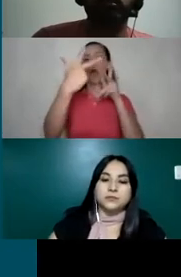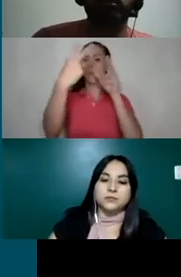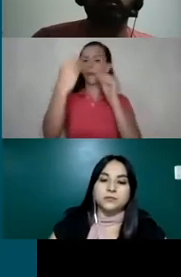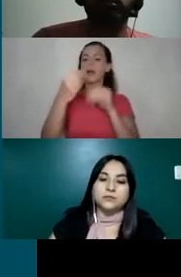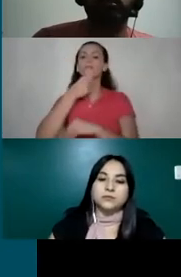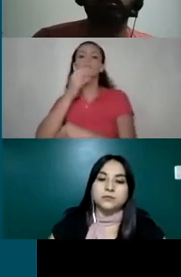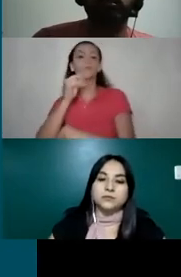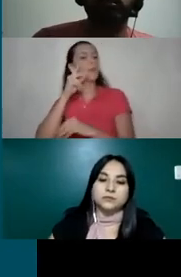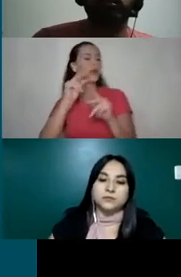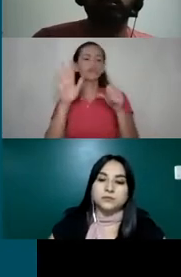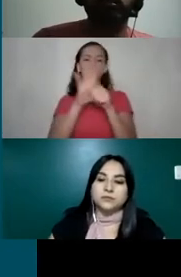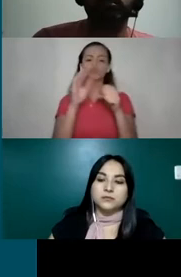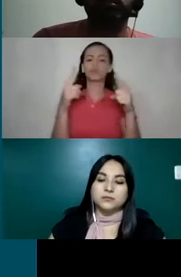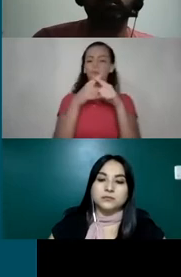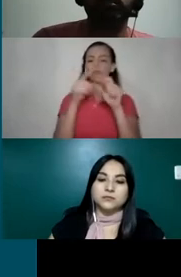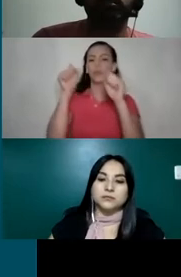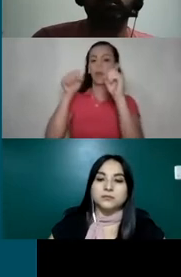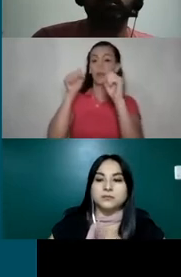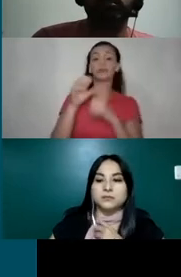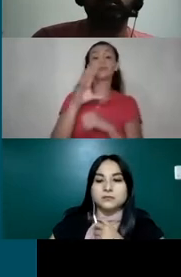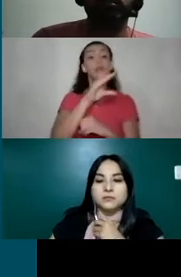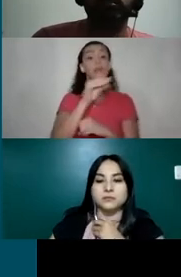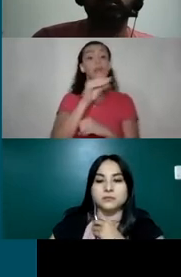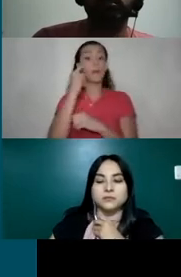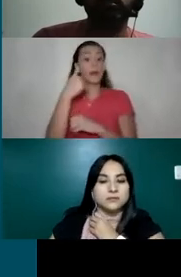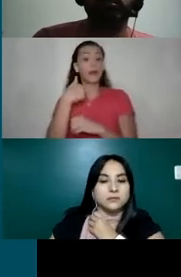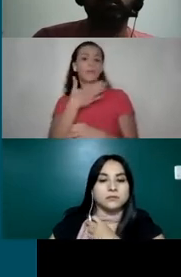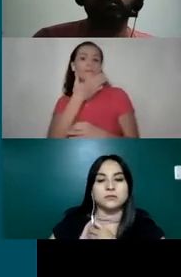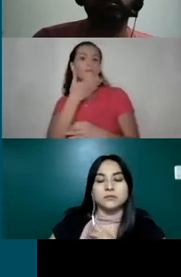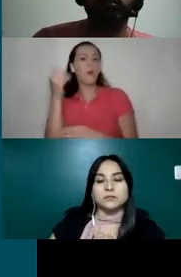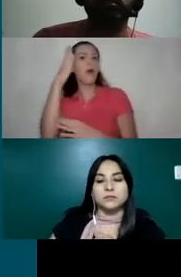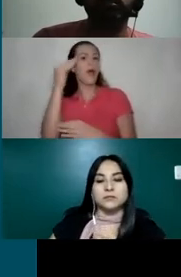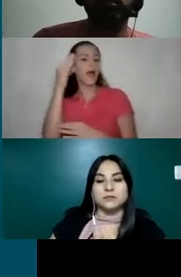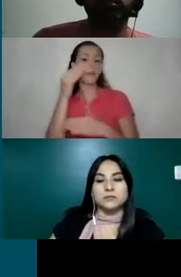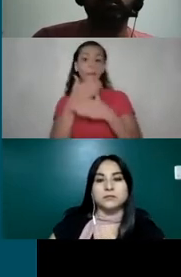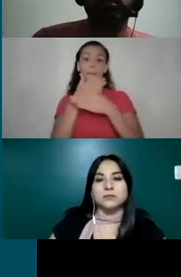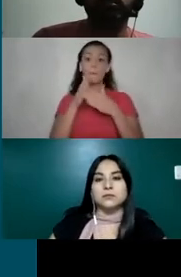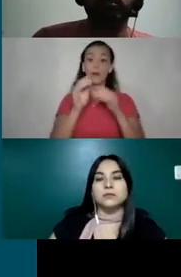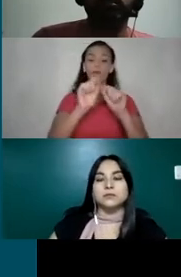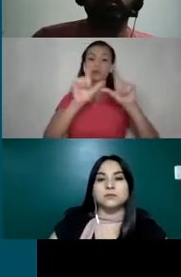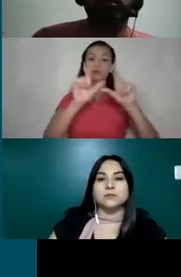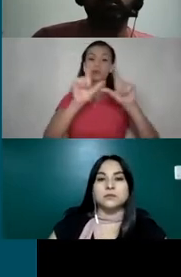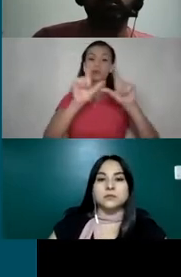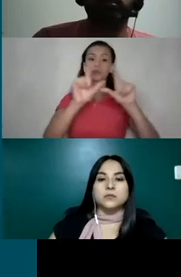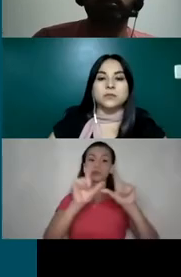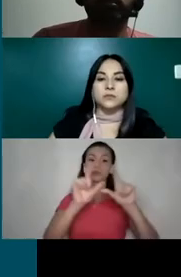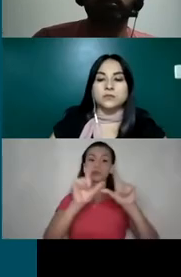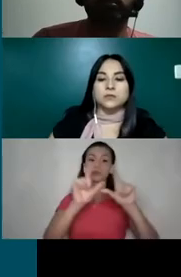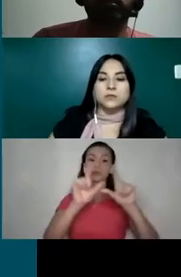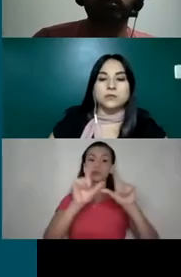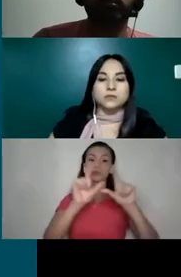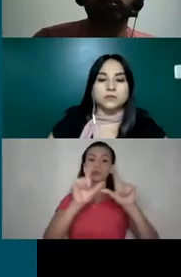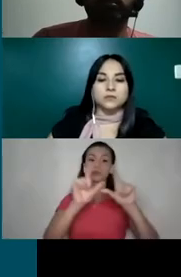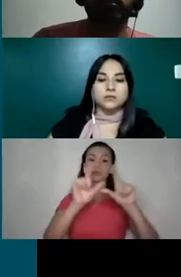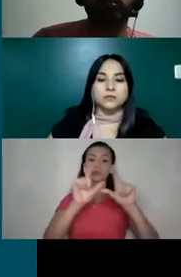De igual forma para tener una mejor experiencia en la parte superior derecha de la pantalla pueden activar la vista de galería, esto